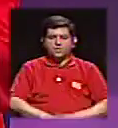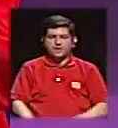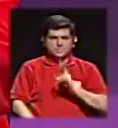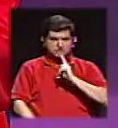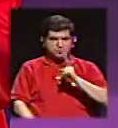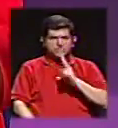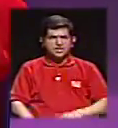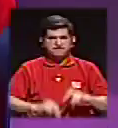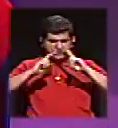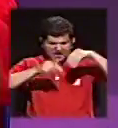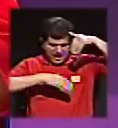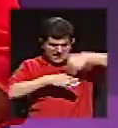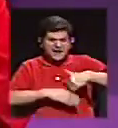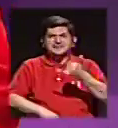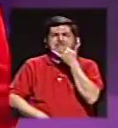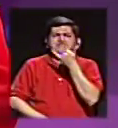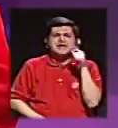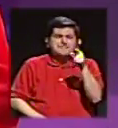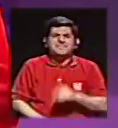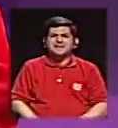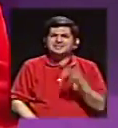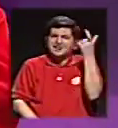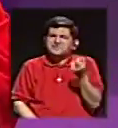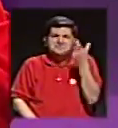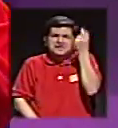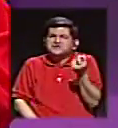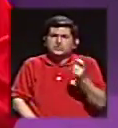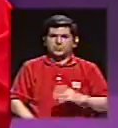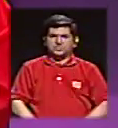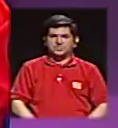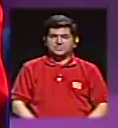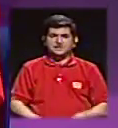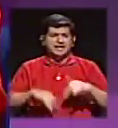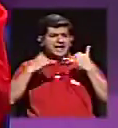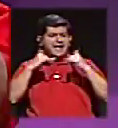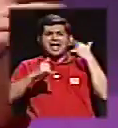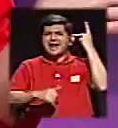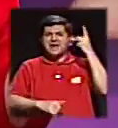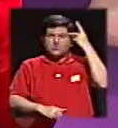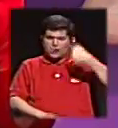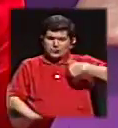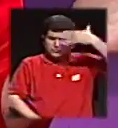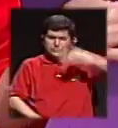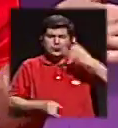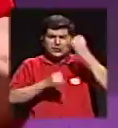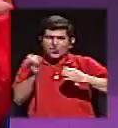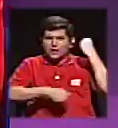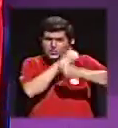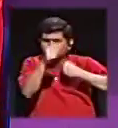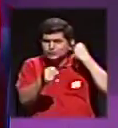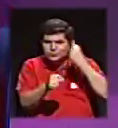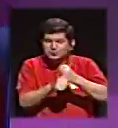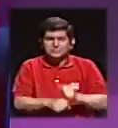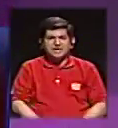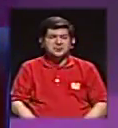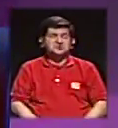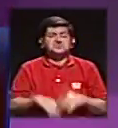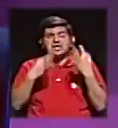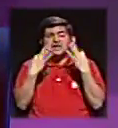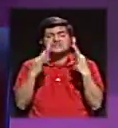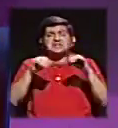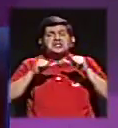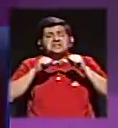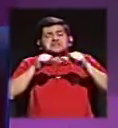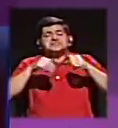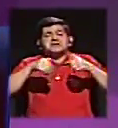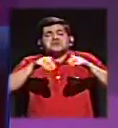realmente una auditoría que diga qué está pasando con nuestras pensiones? Entonces, el juego de los políticos, a mí me parece, en los últimos años ha sido patear la bolita, nada